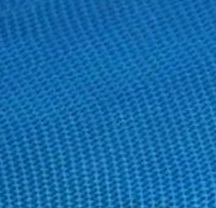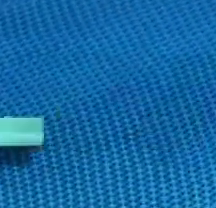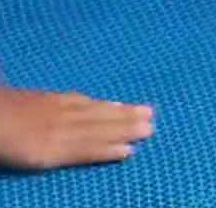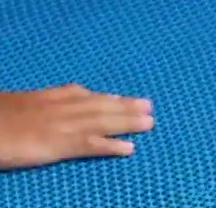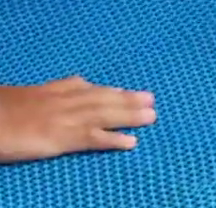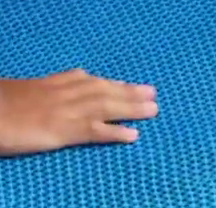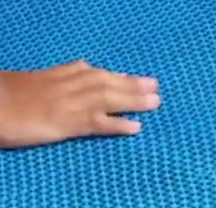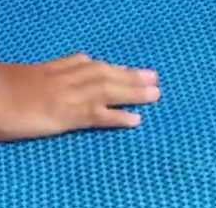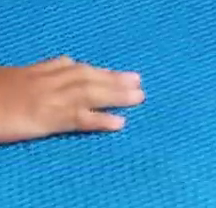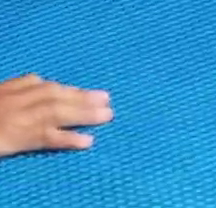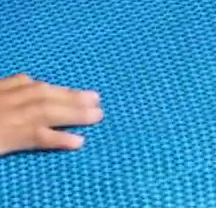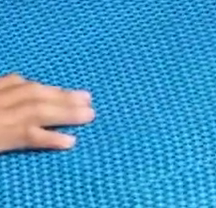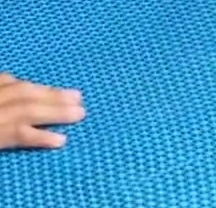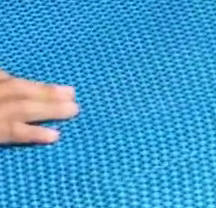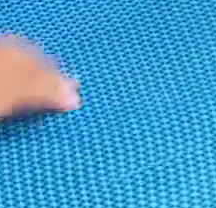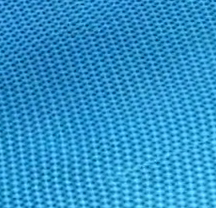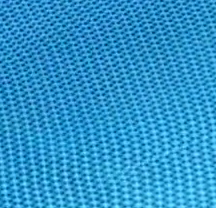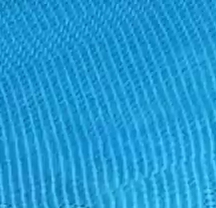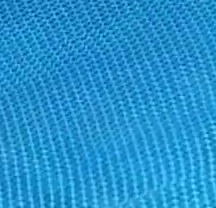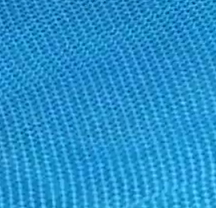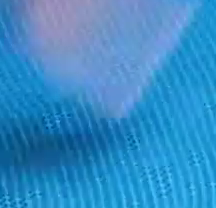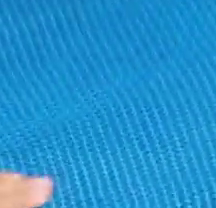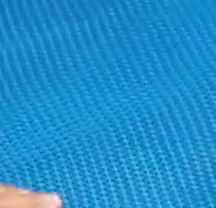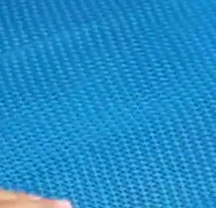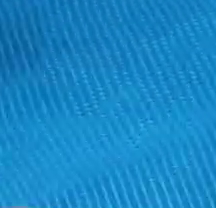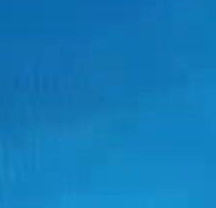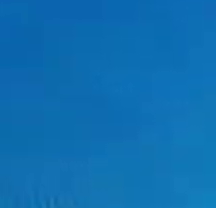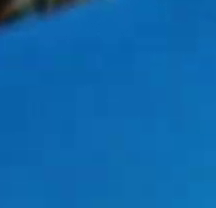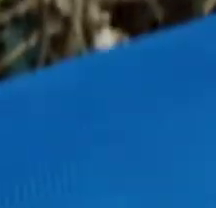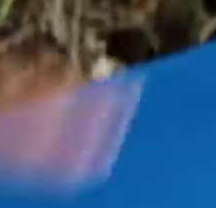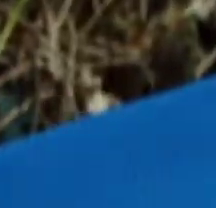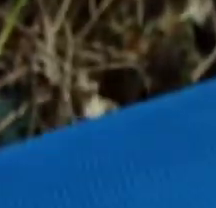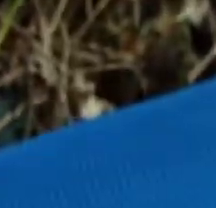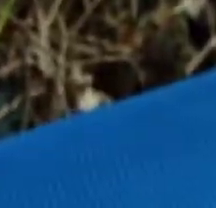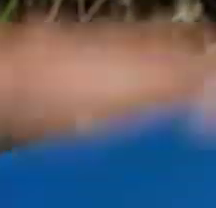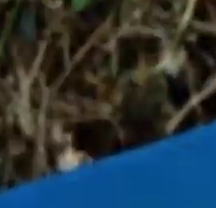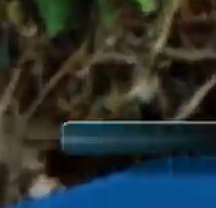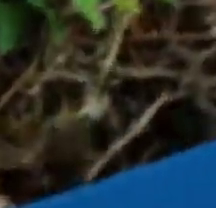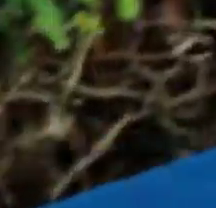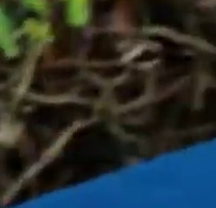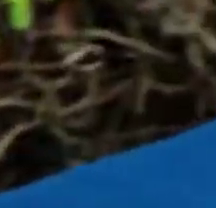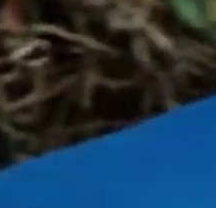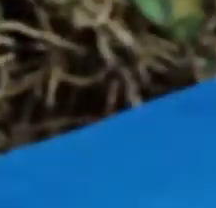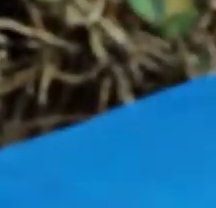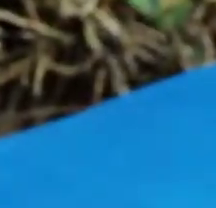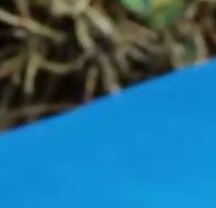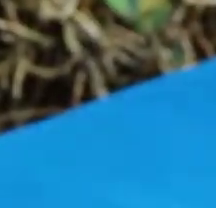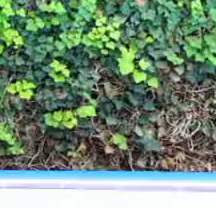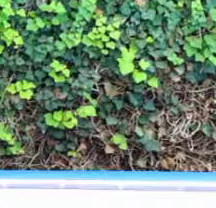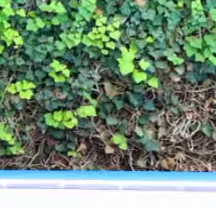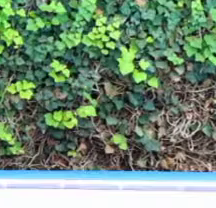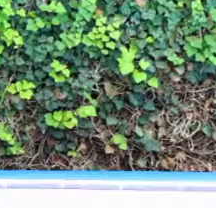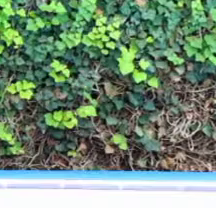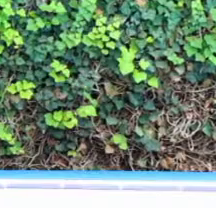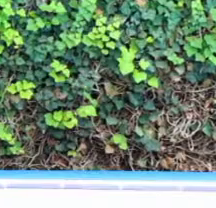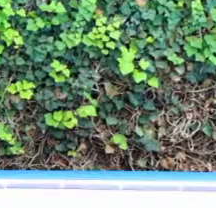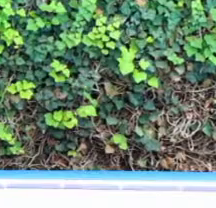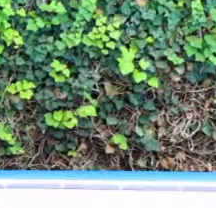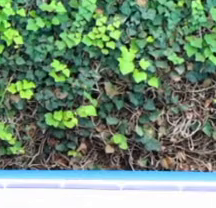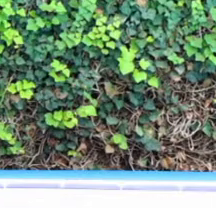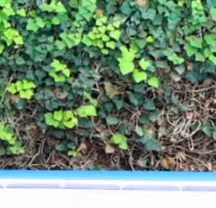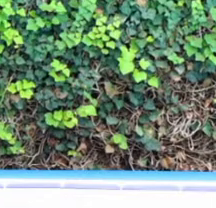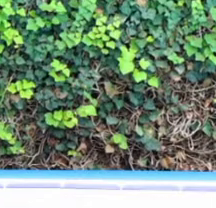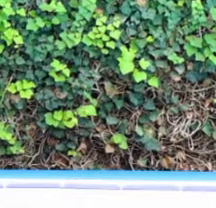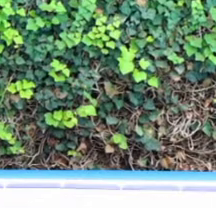elevamos derecha, izquierda, derecha, izquierda. Muy bien. Bien estirado al frente, que sea al frente, no